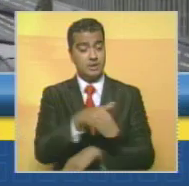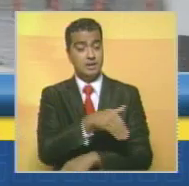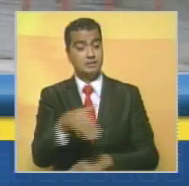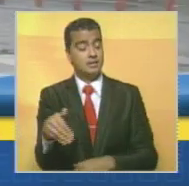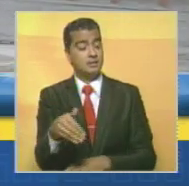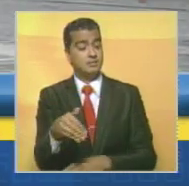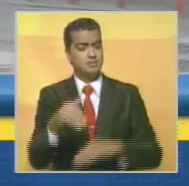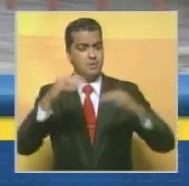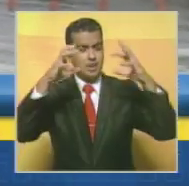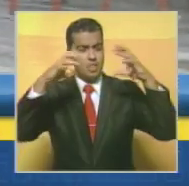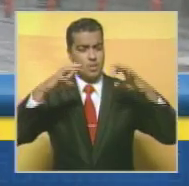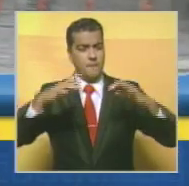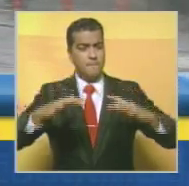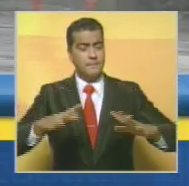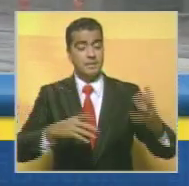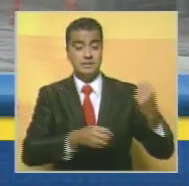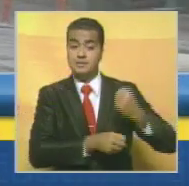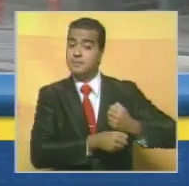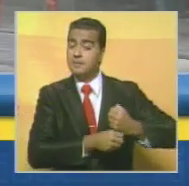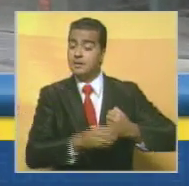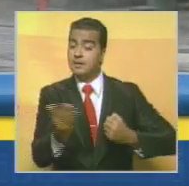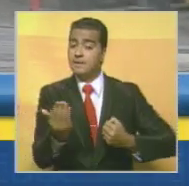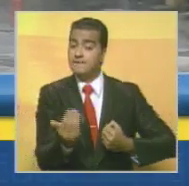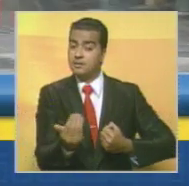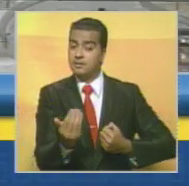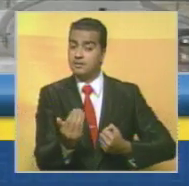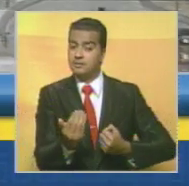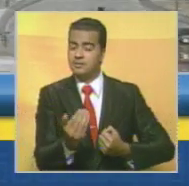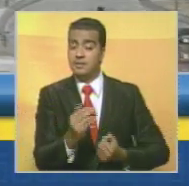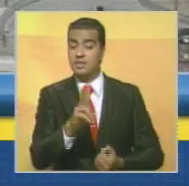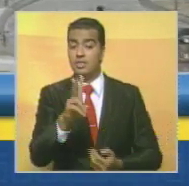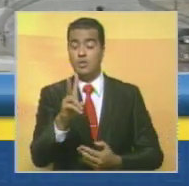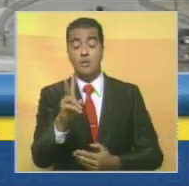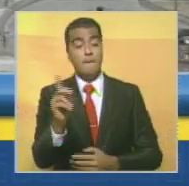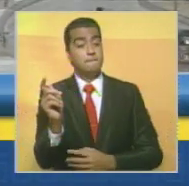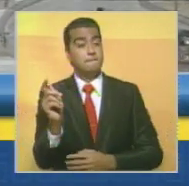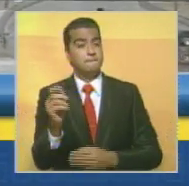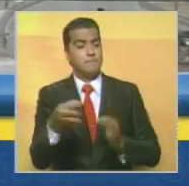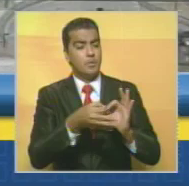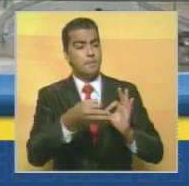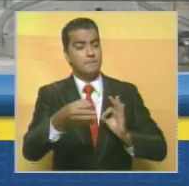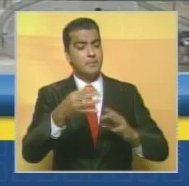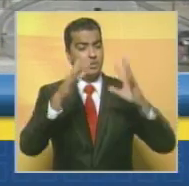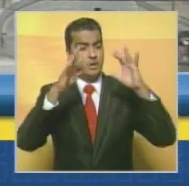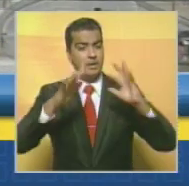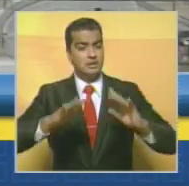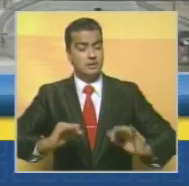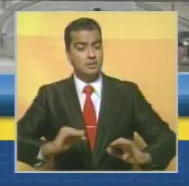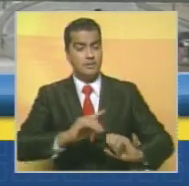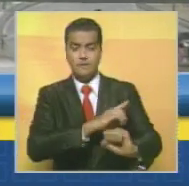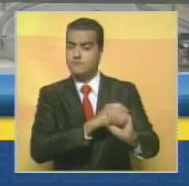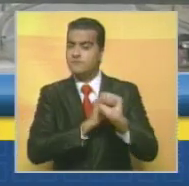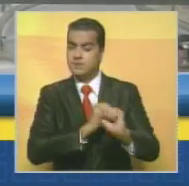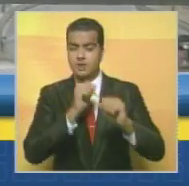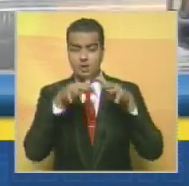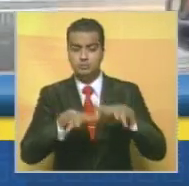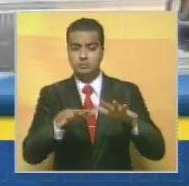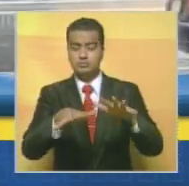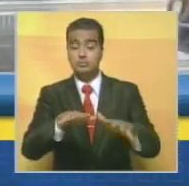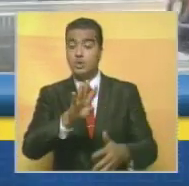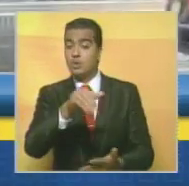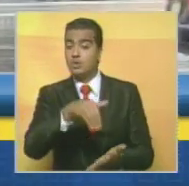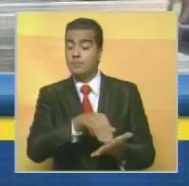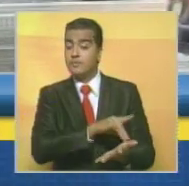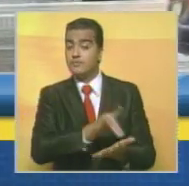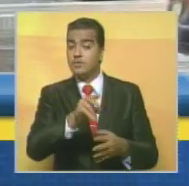a causa de la tormenta que se espera que llegue a descargar hasta dos metros de nieve y esté acompañada por fuertes vientos. Cerca de 4